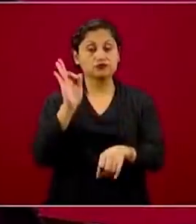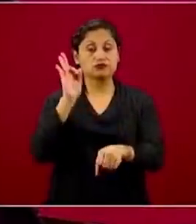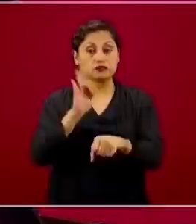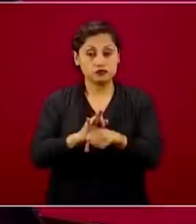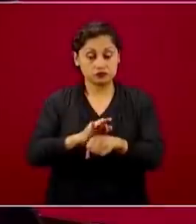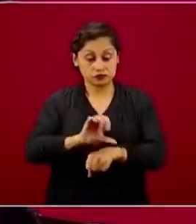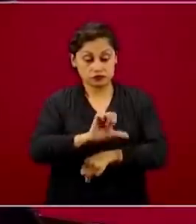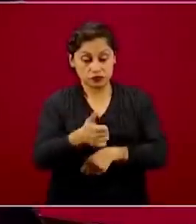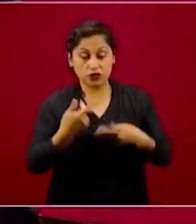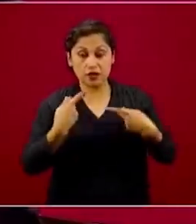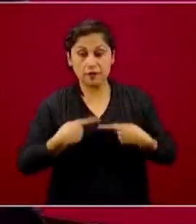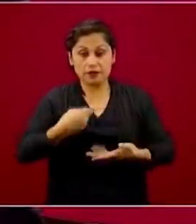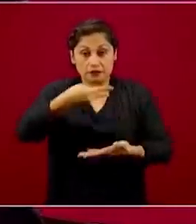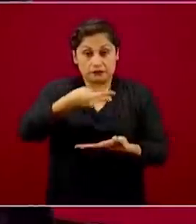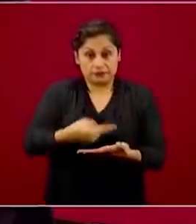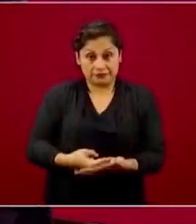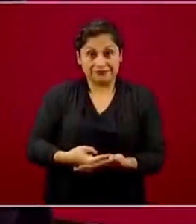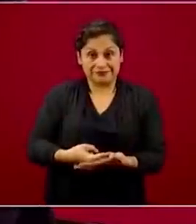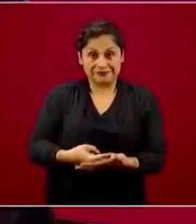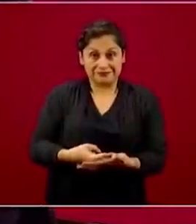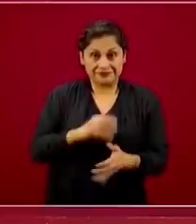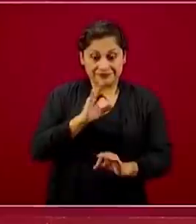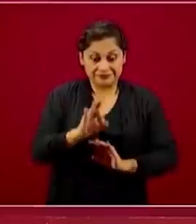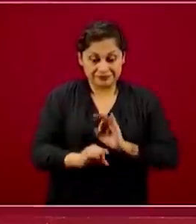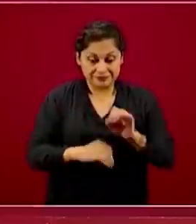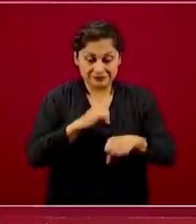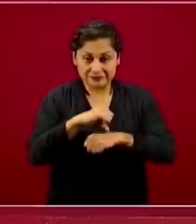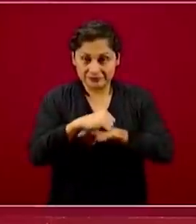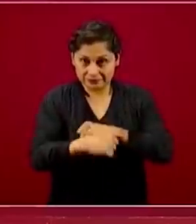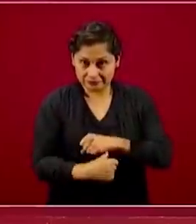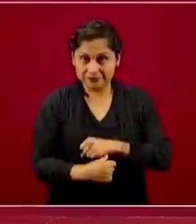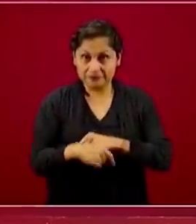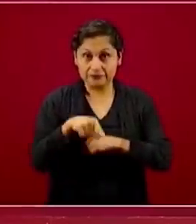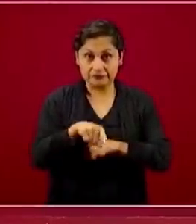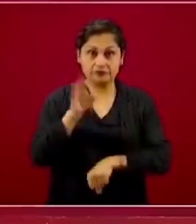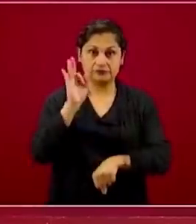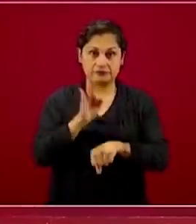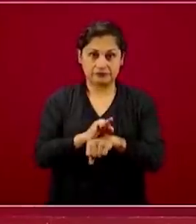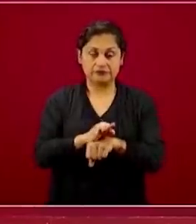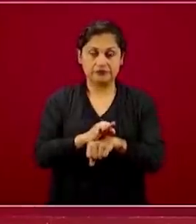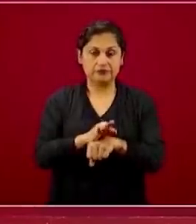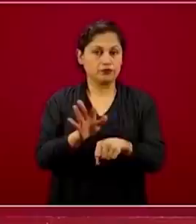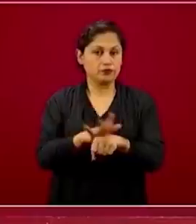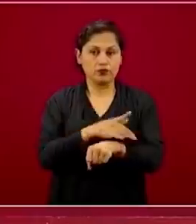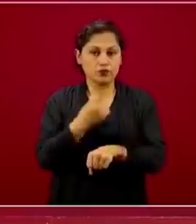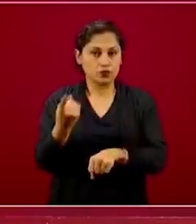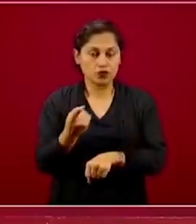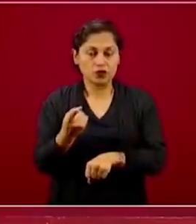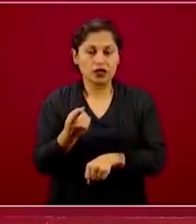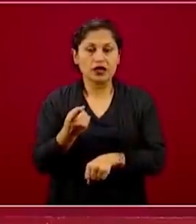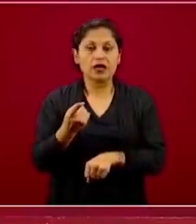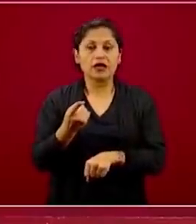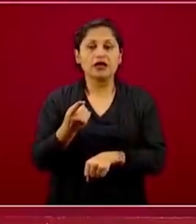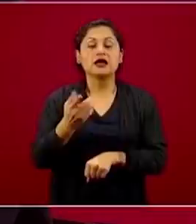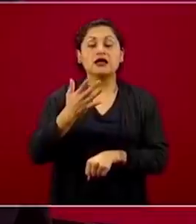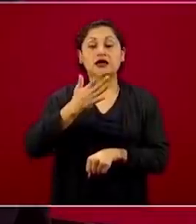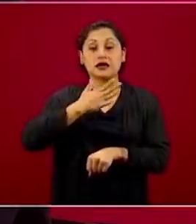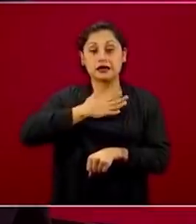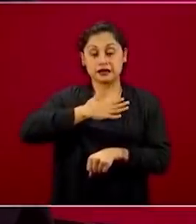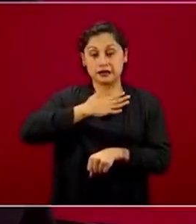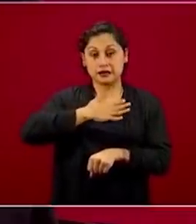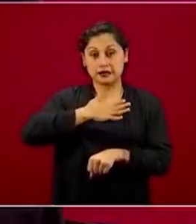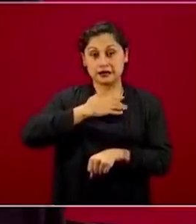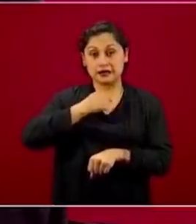otra persona, generalmente la persona a que le está practicando una intervención quirúrgica, de que las secreciones respiratorias